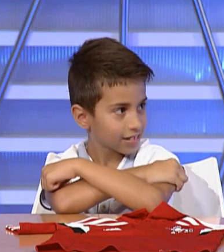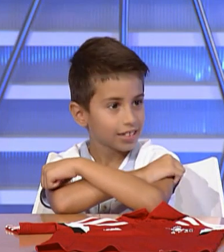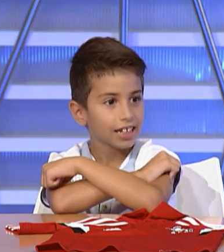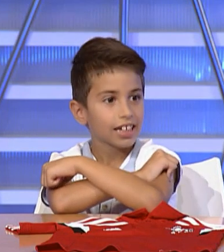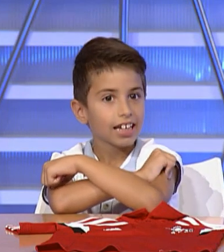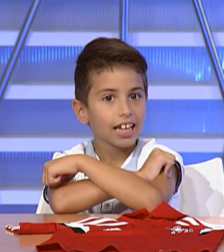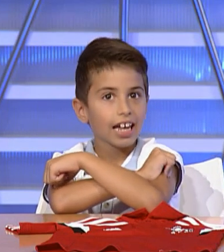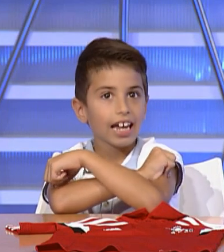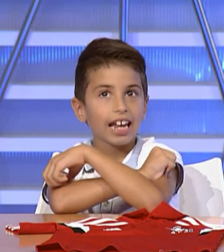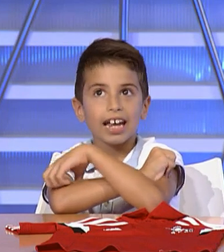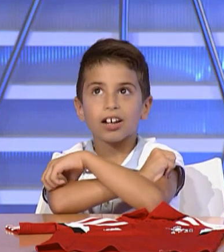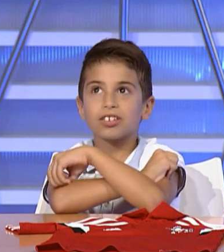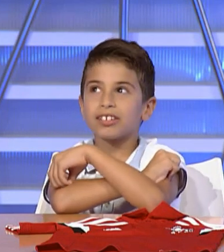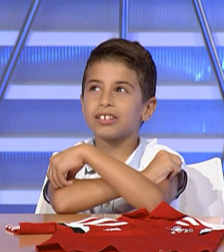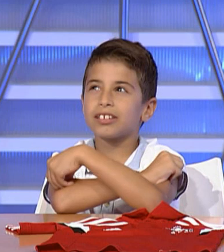Ajá.